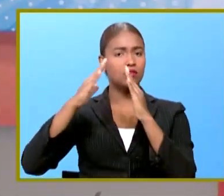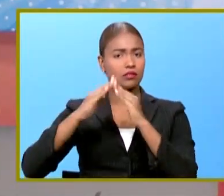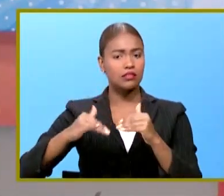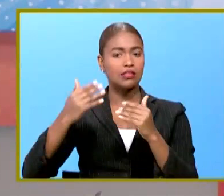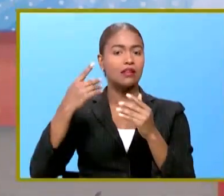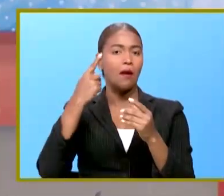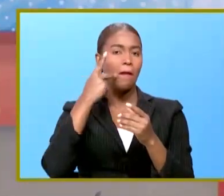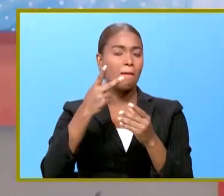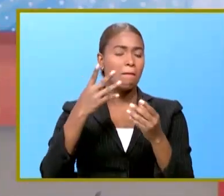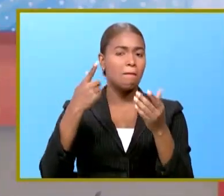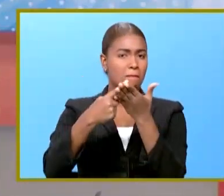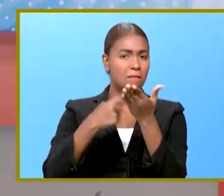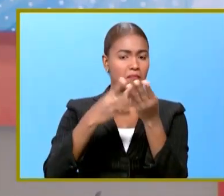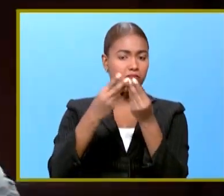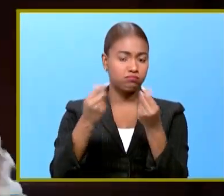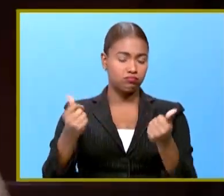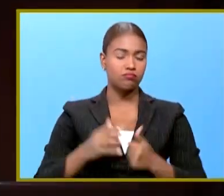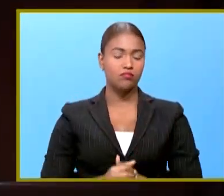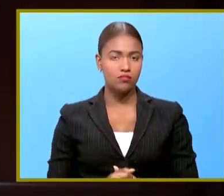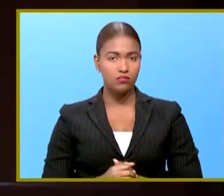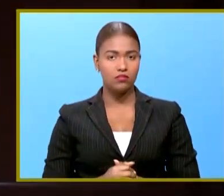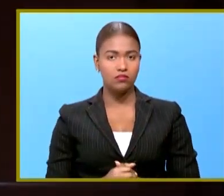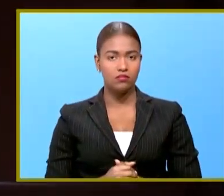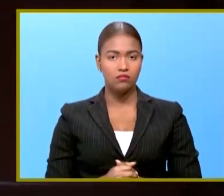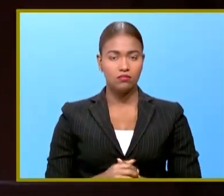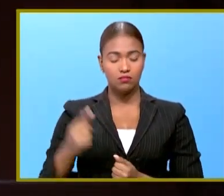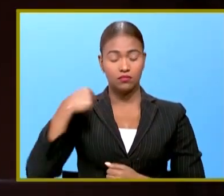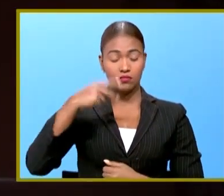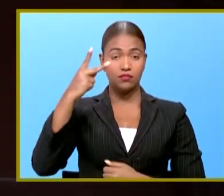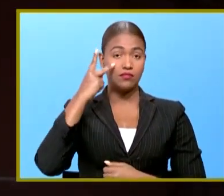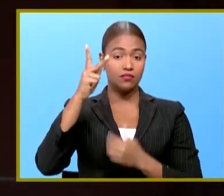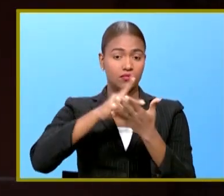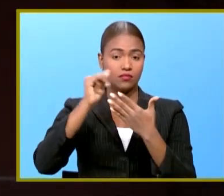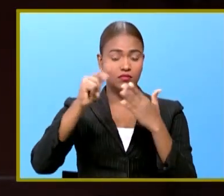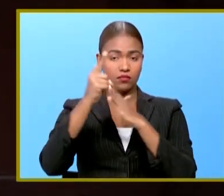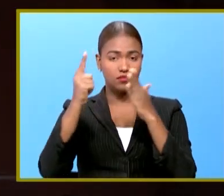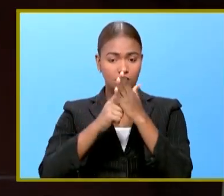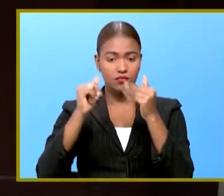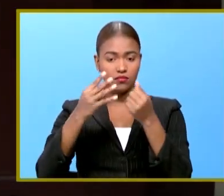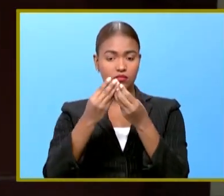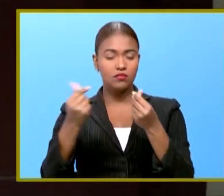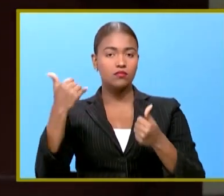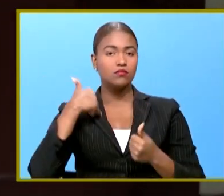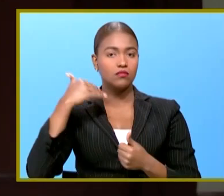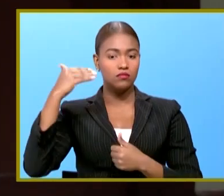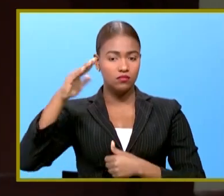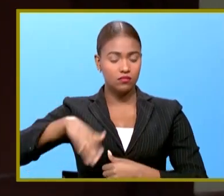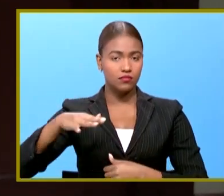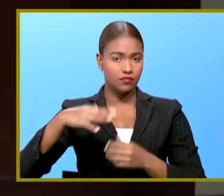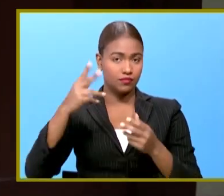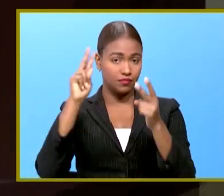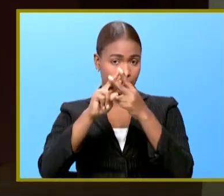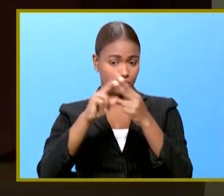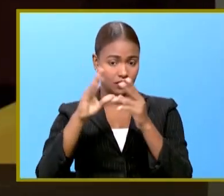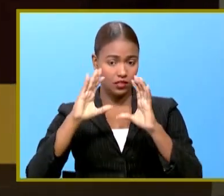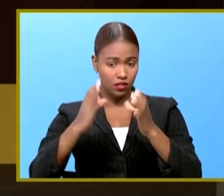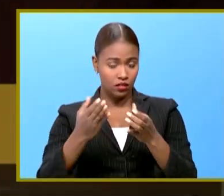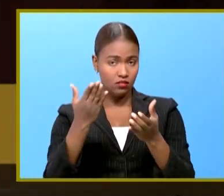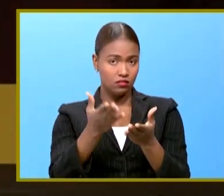solucionar veamos cuáles estamos viendo los proyectos de ley y resoluciones que tenía pendiente de conocer la comisión